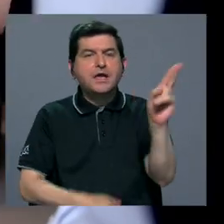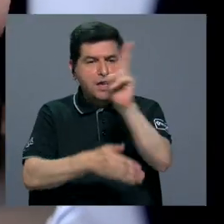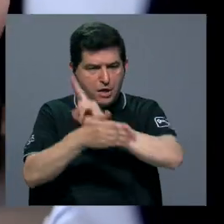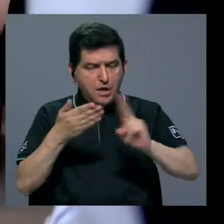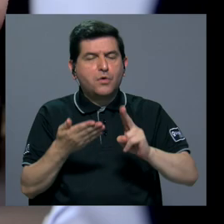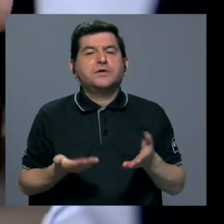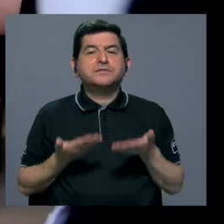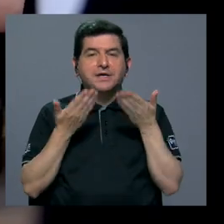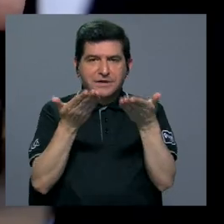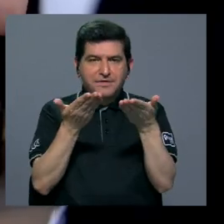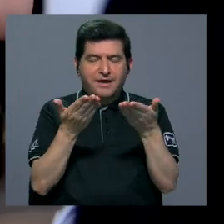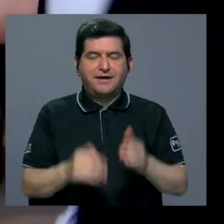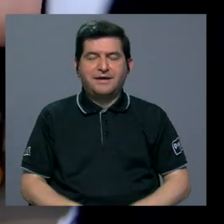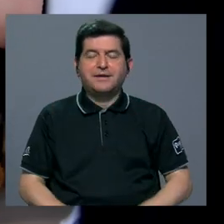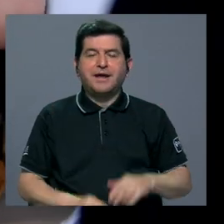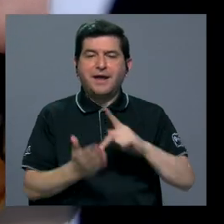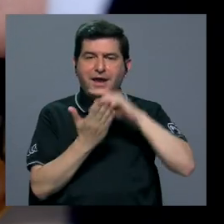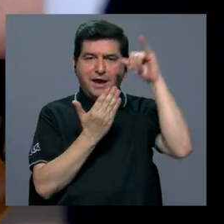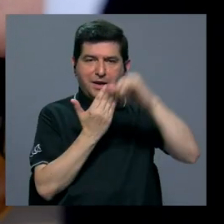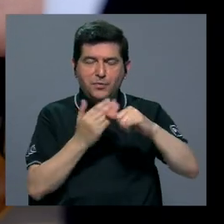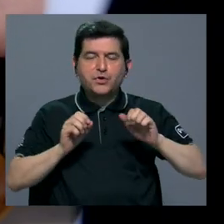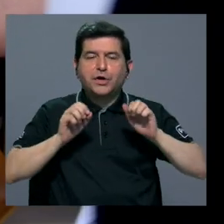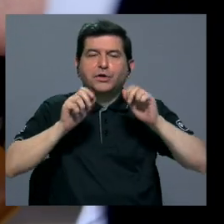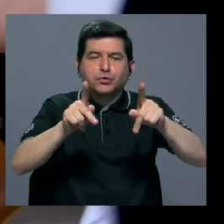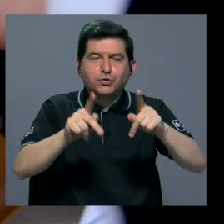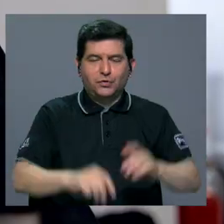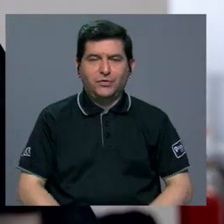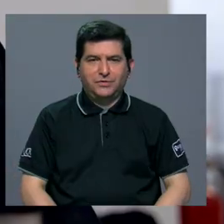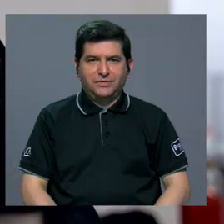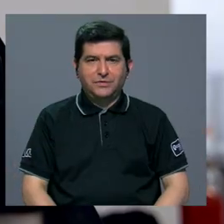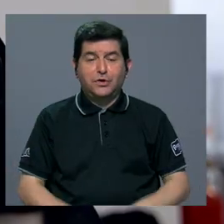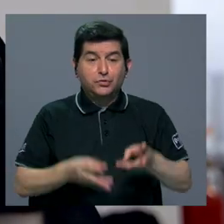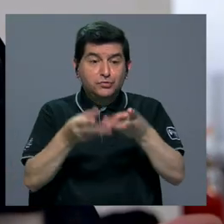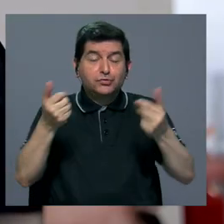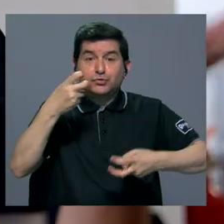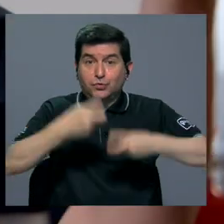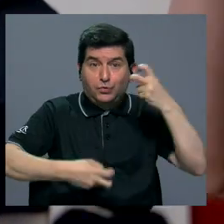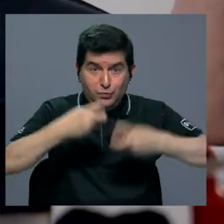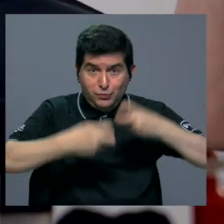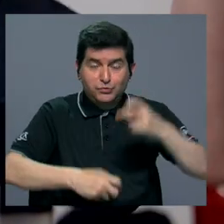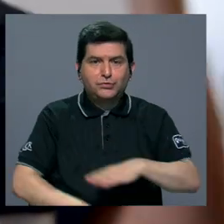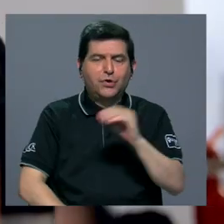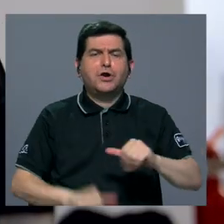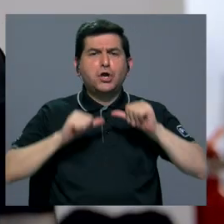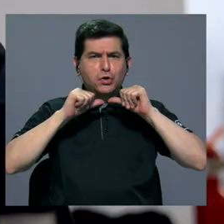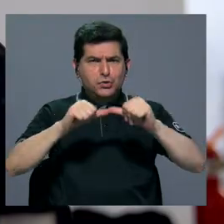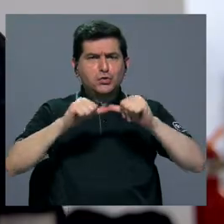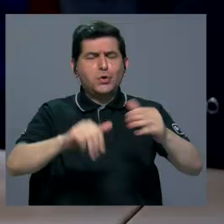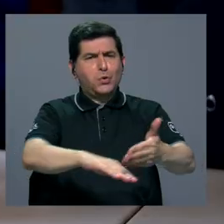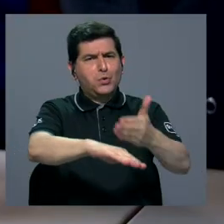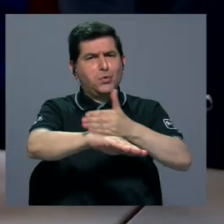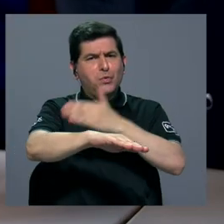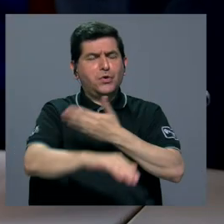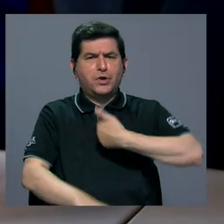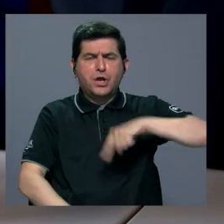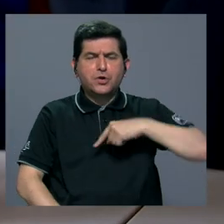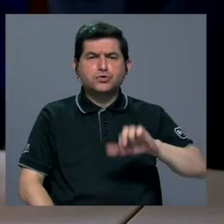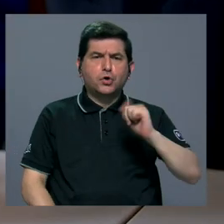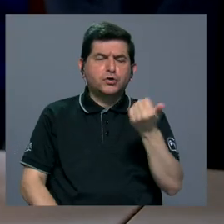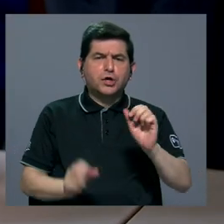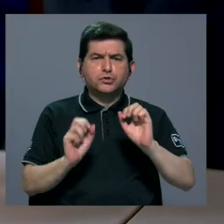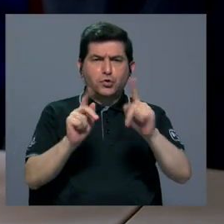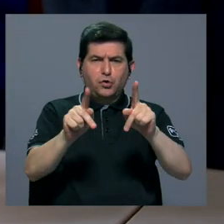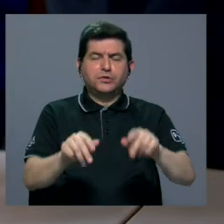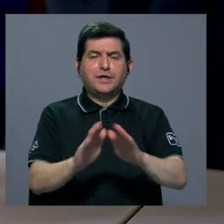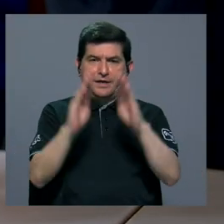dando, ¿verdad?, con este proyecto, esta oportunidad de resolver el problema y de continuar y de crecer y darnos otra opción y expandir.